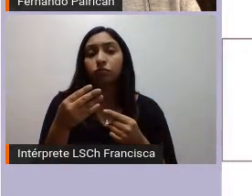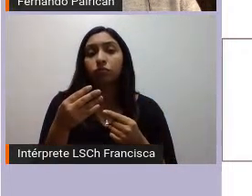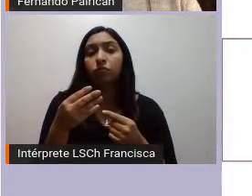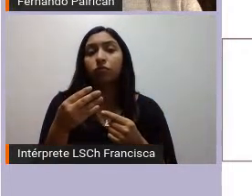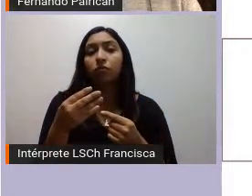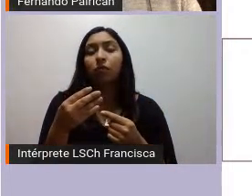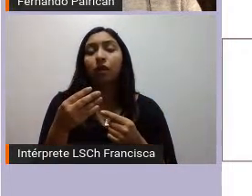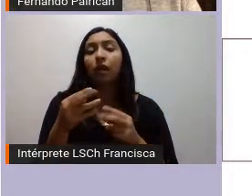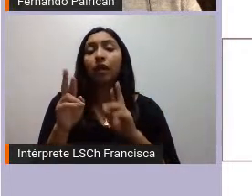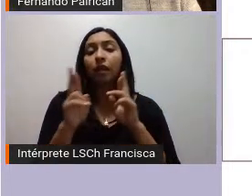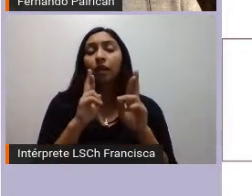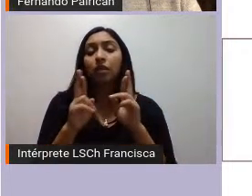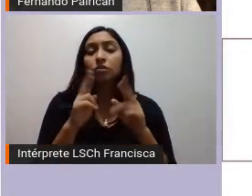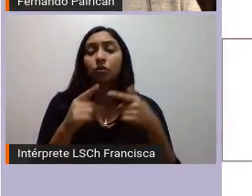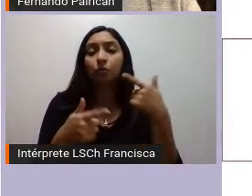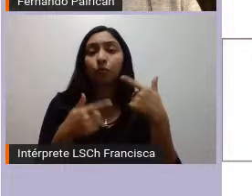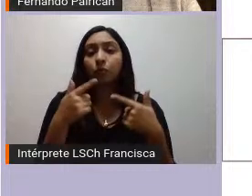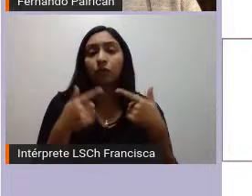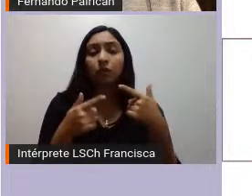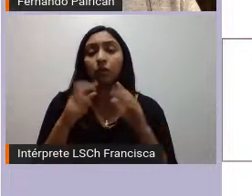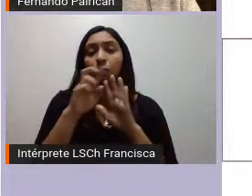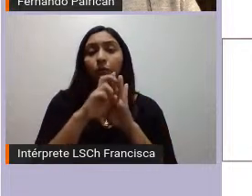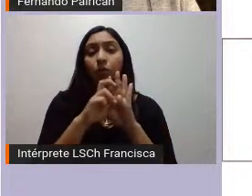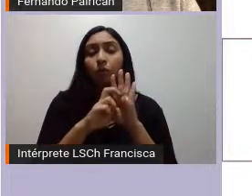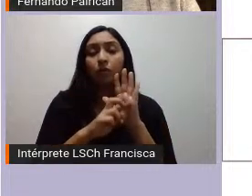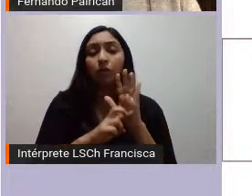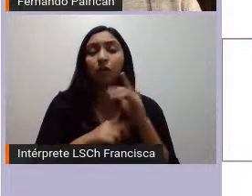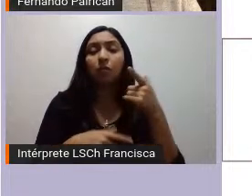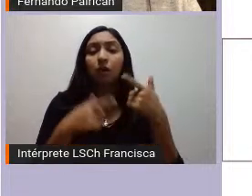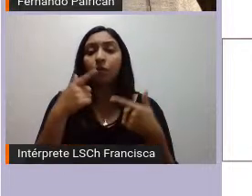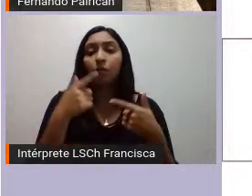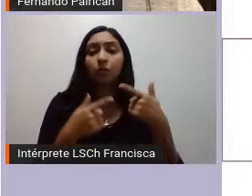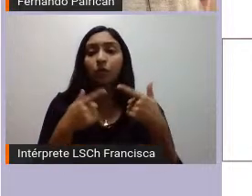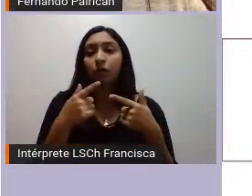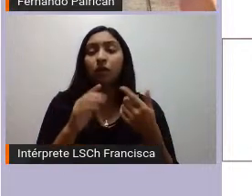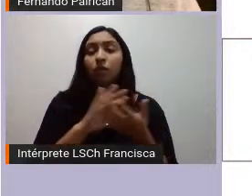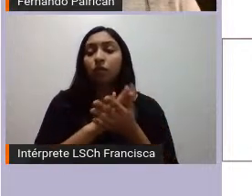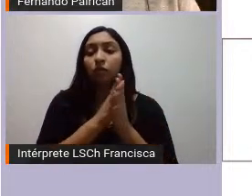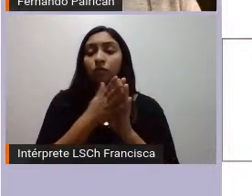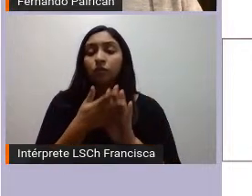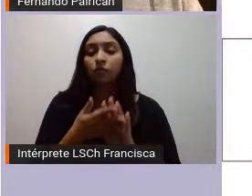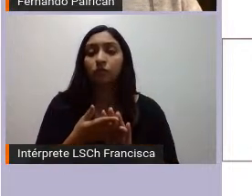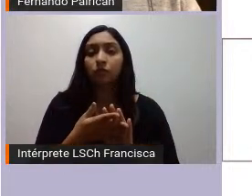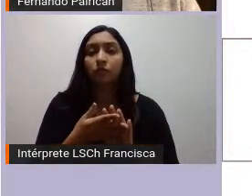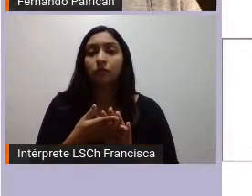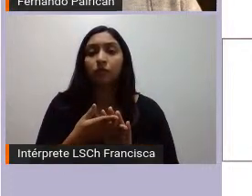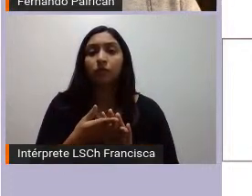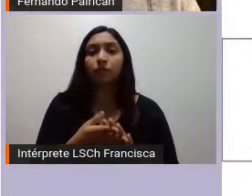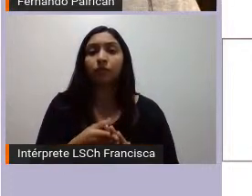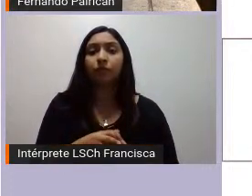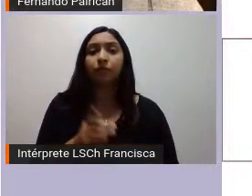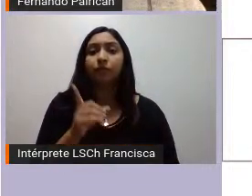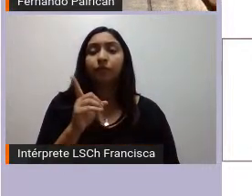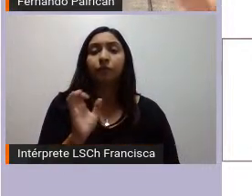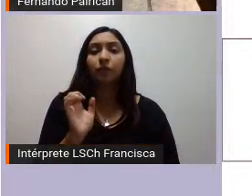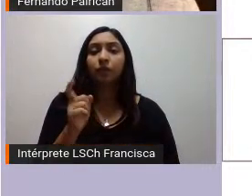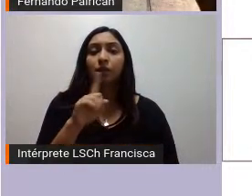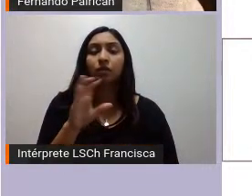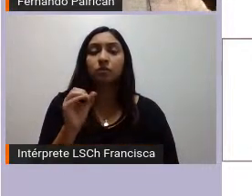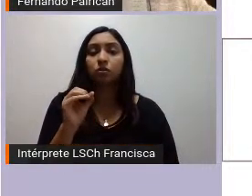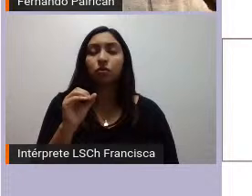políticamente un programa político del movimiento mapuche que es integral que es la descolonización como ideario para eso